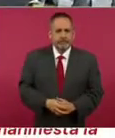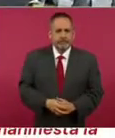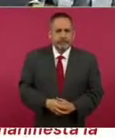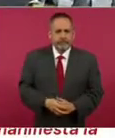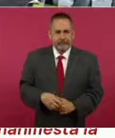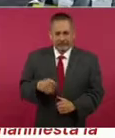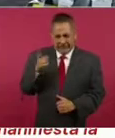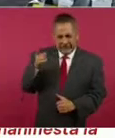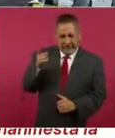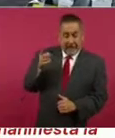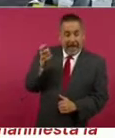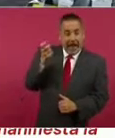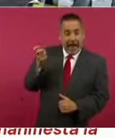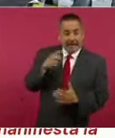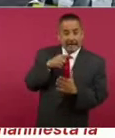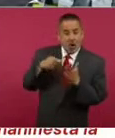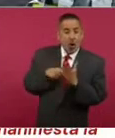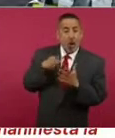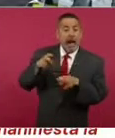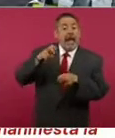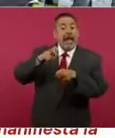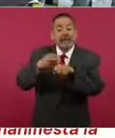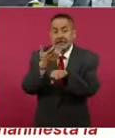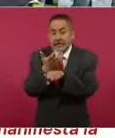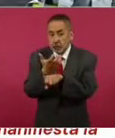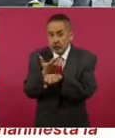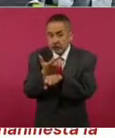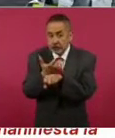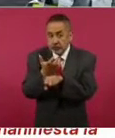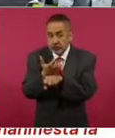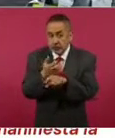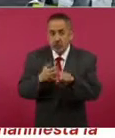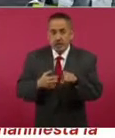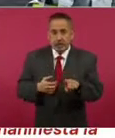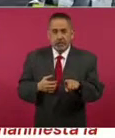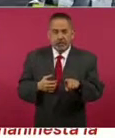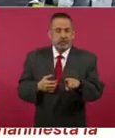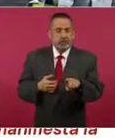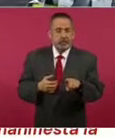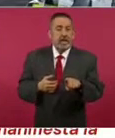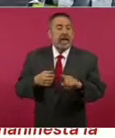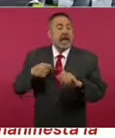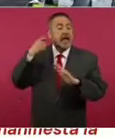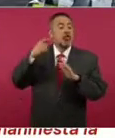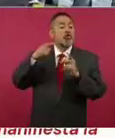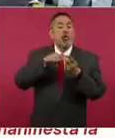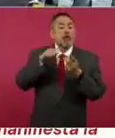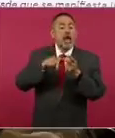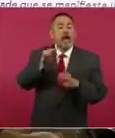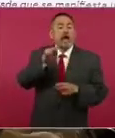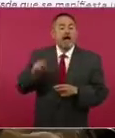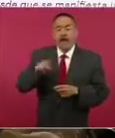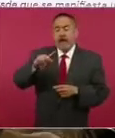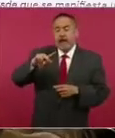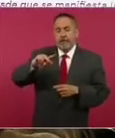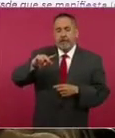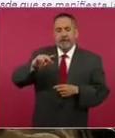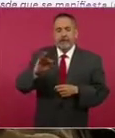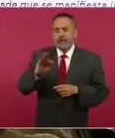Este es un lugar en Estados Unidos, en Filadelfia. Este lugar